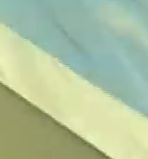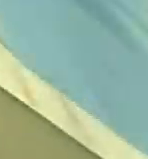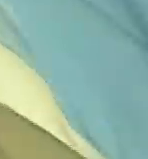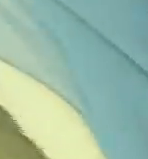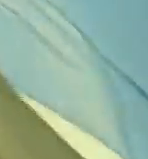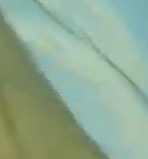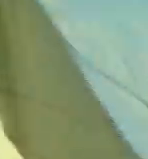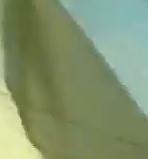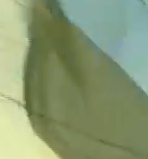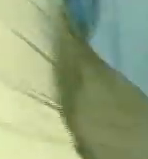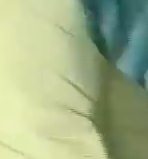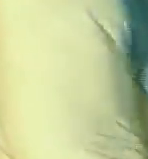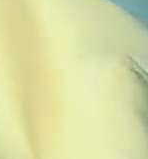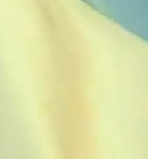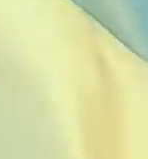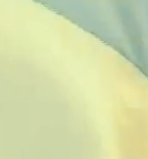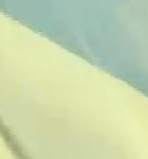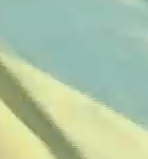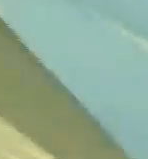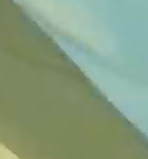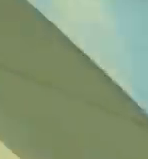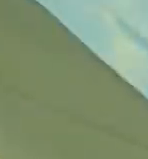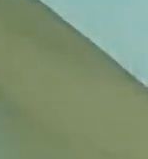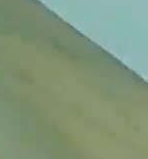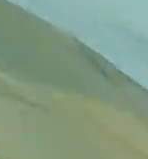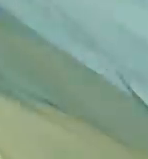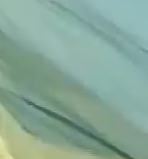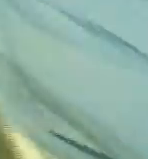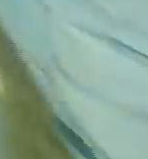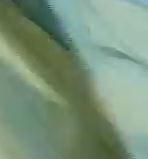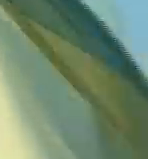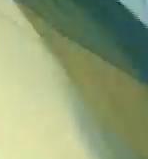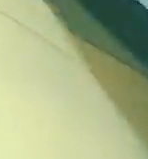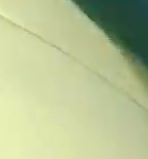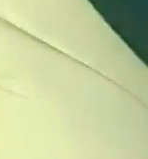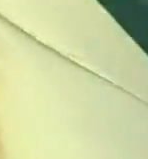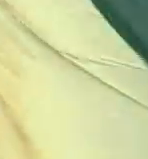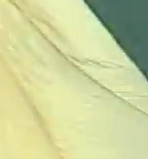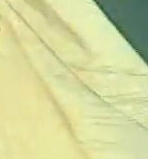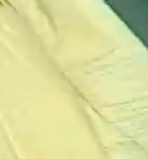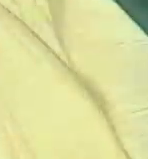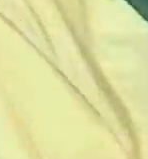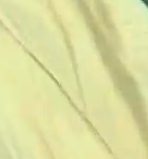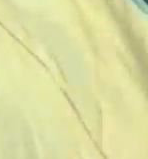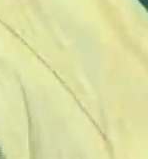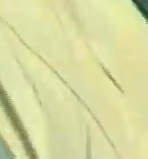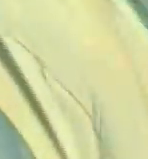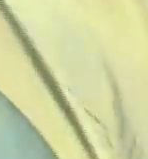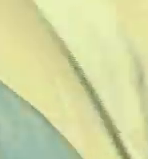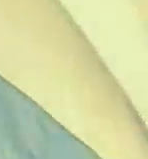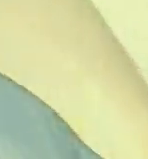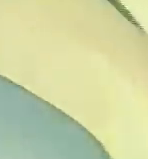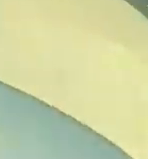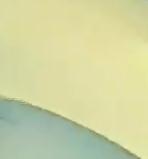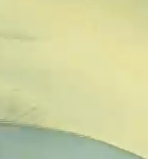Desde el monumento a los caídos en Malvinas, Río Gallegos, provincia de Santa Cruz, con motivo de conmemorarse el Día del Veterano y los